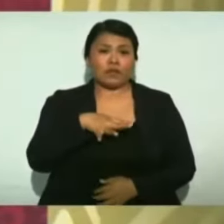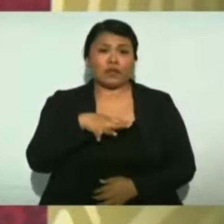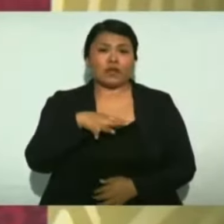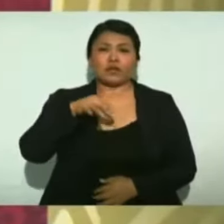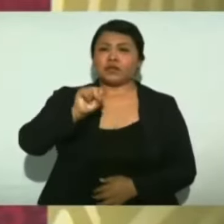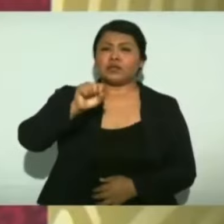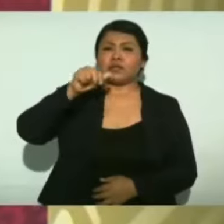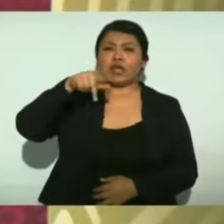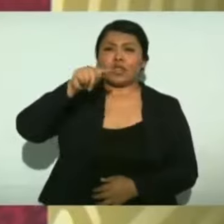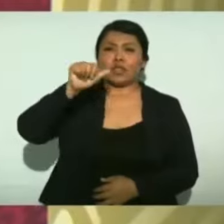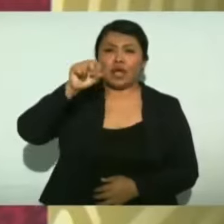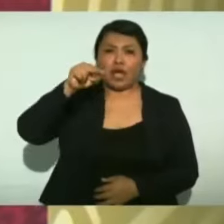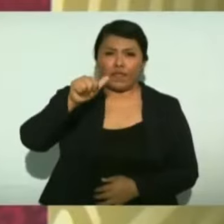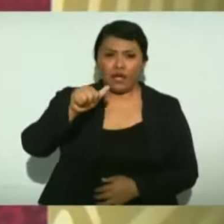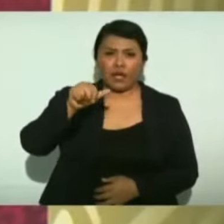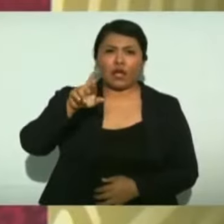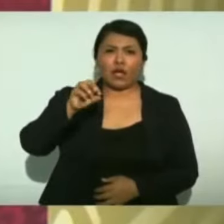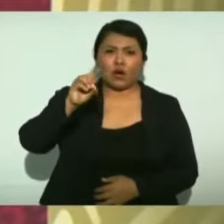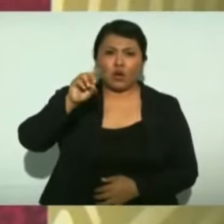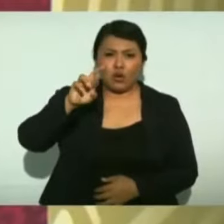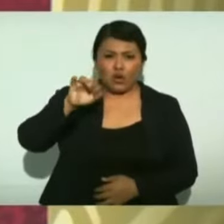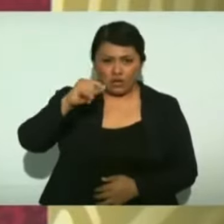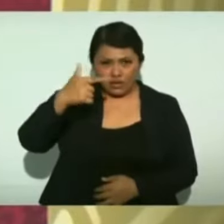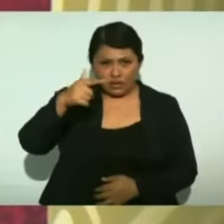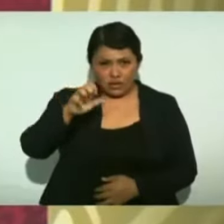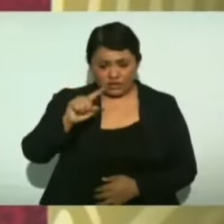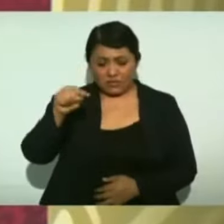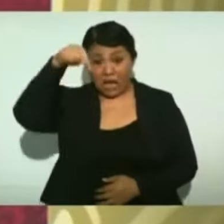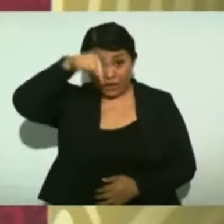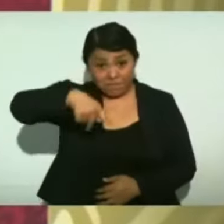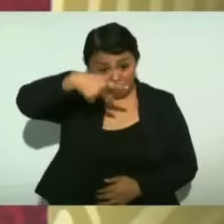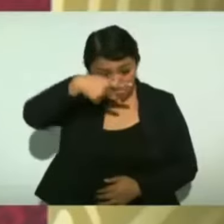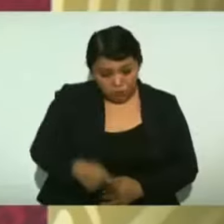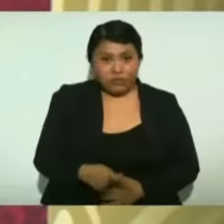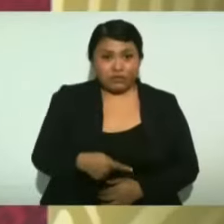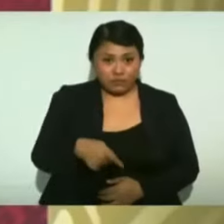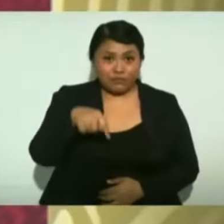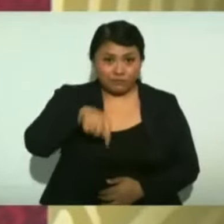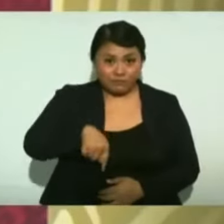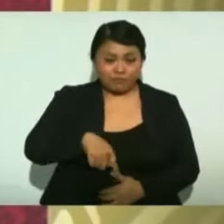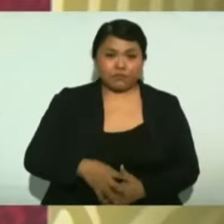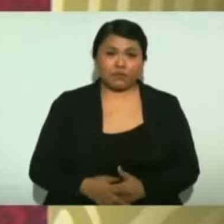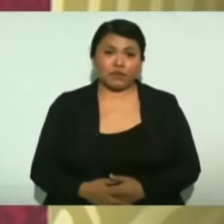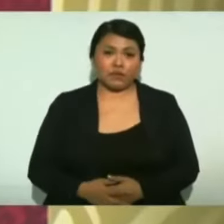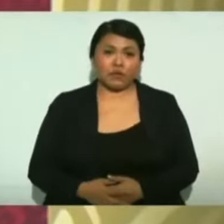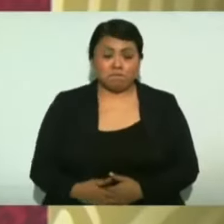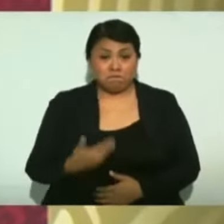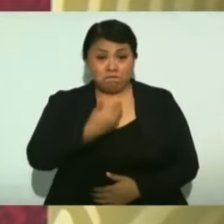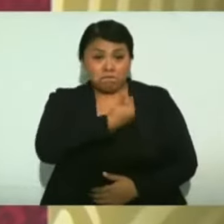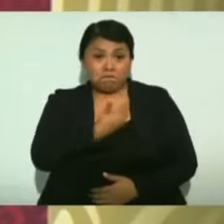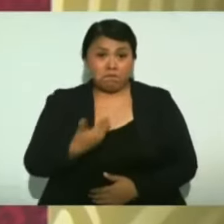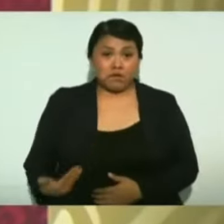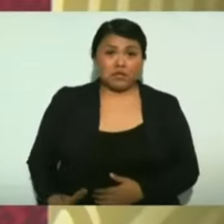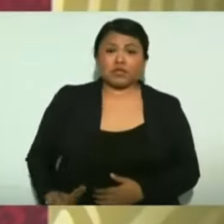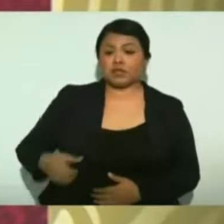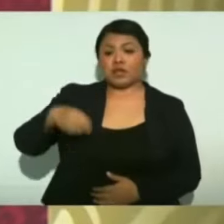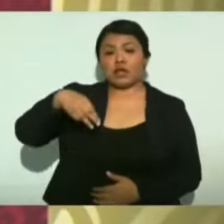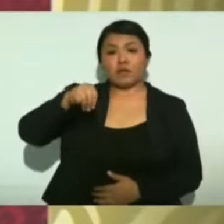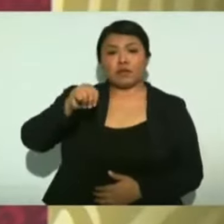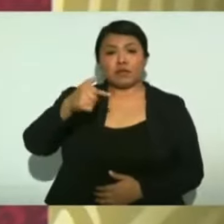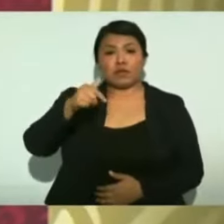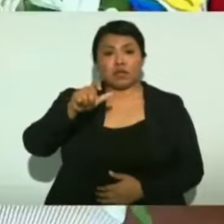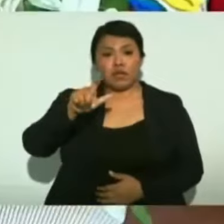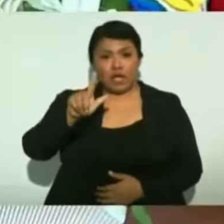Santanón. Y de aquí era el papá del presidente Miguel Alemán,